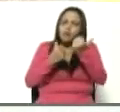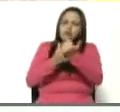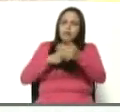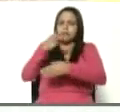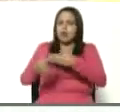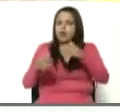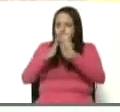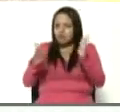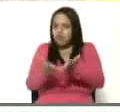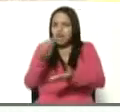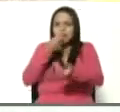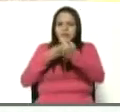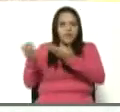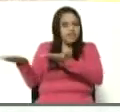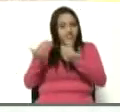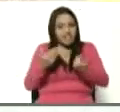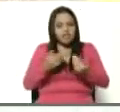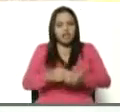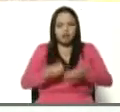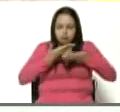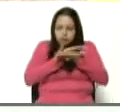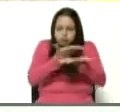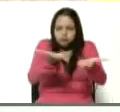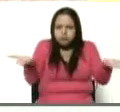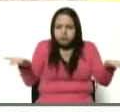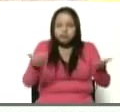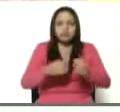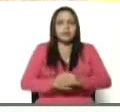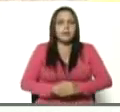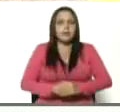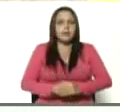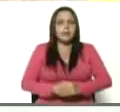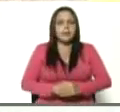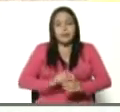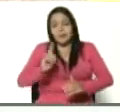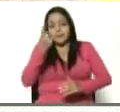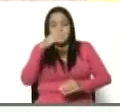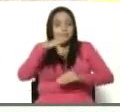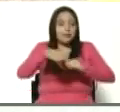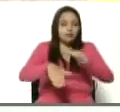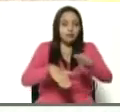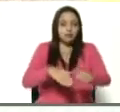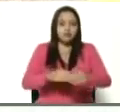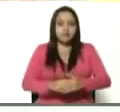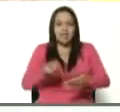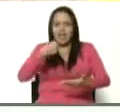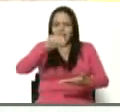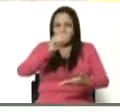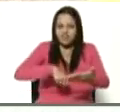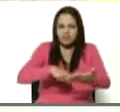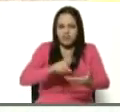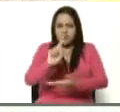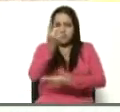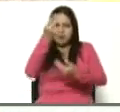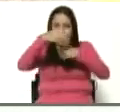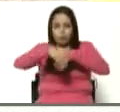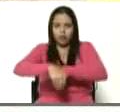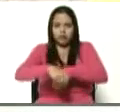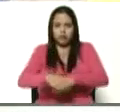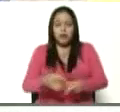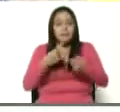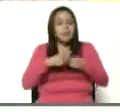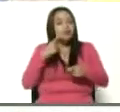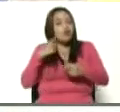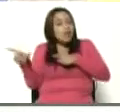programa mundial de alimentos venga ampliamente. Hemos dado un primer paso, la firma de un primer acuerdo, pero